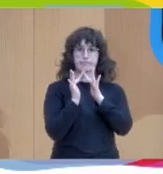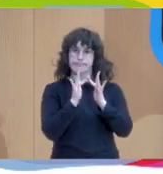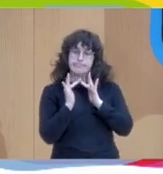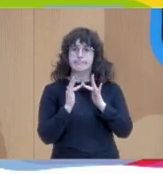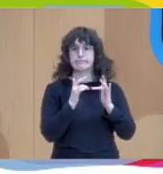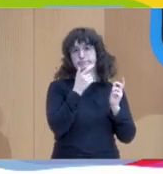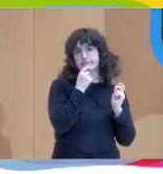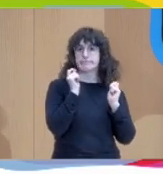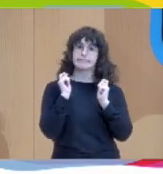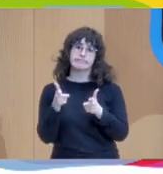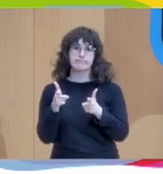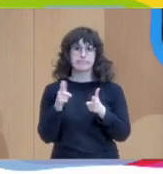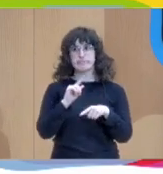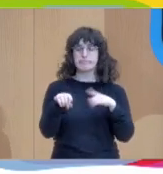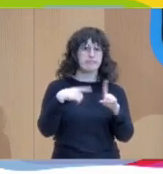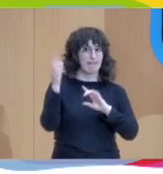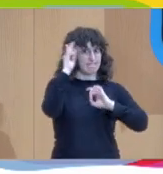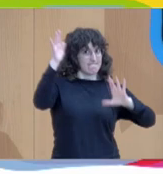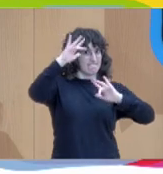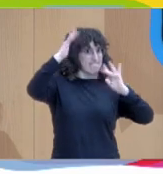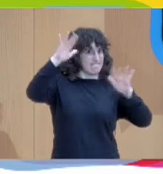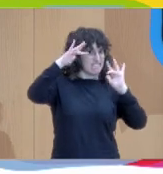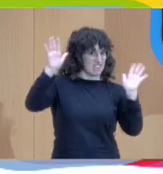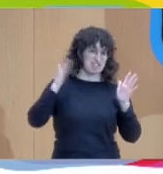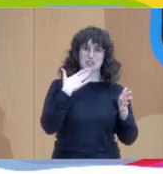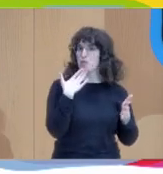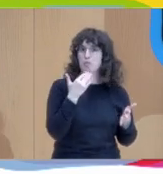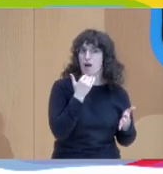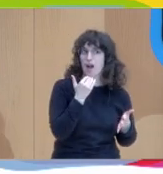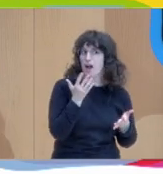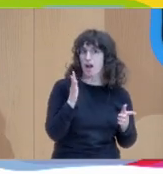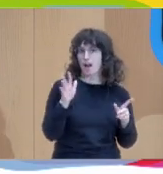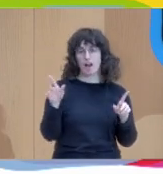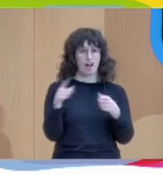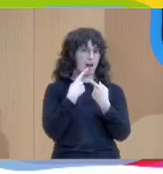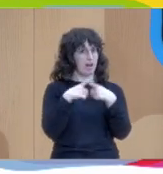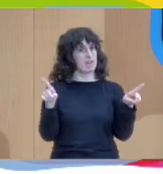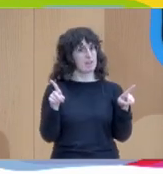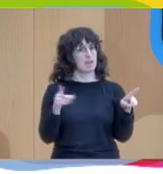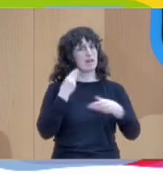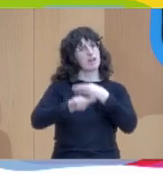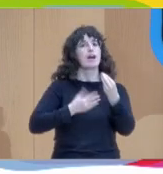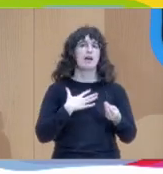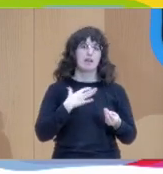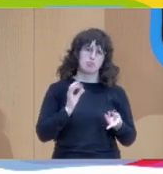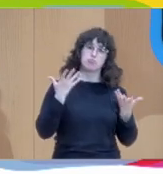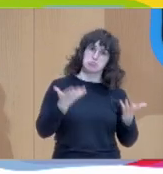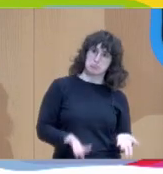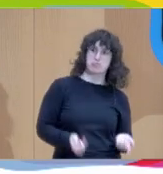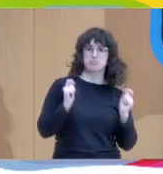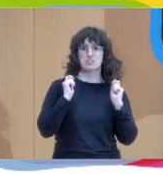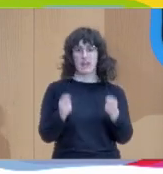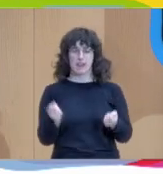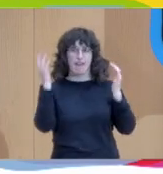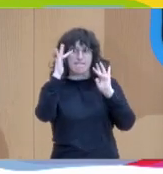sale ilusionada, es una sensación de que algo diferente es posible y uno sale con ilusión, con esperanza, con la